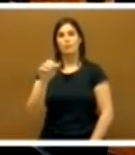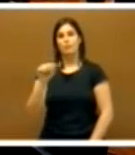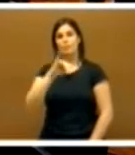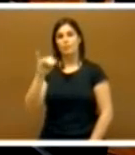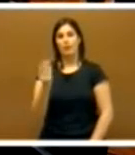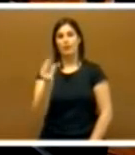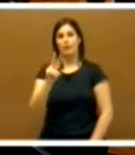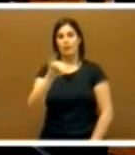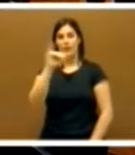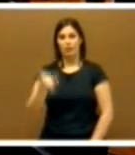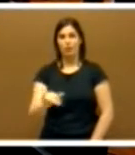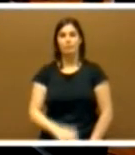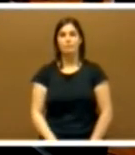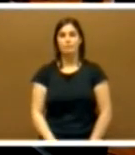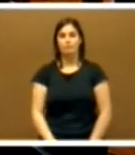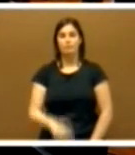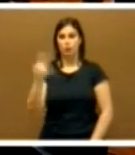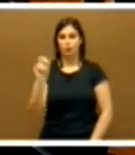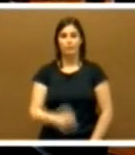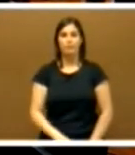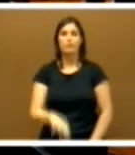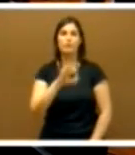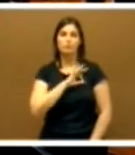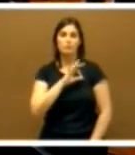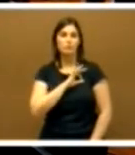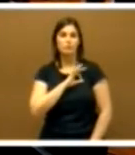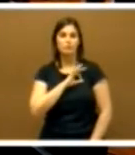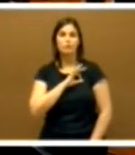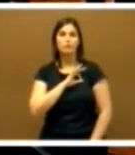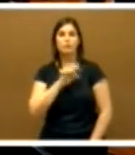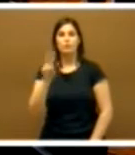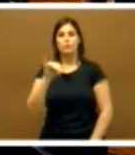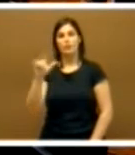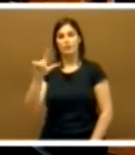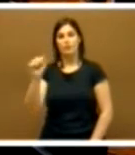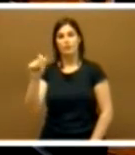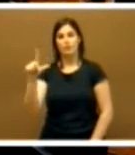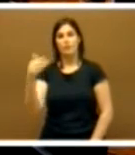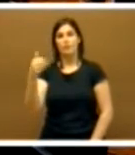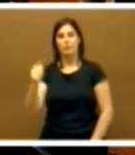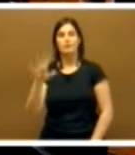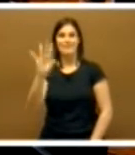Villanueva doña Beatriz Villalba Rivas